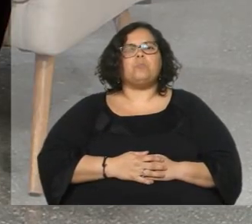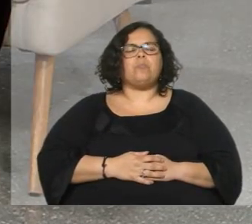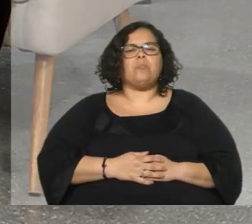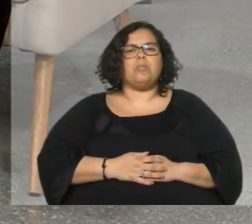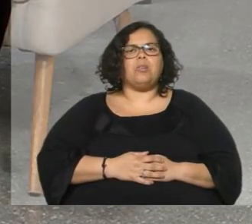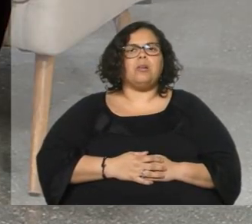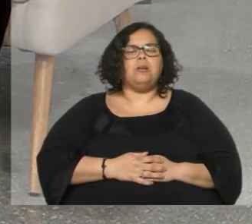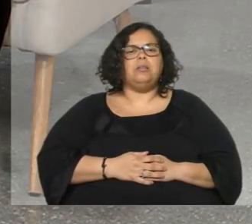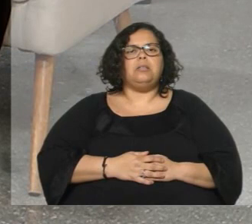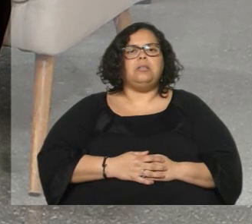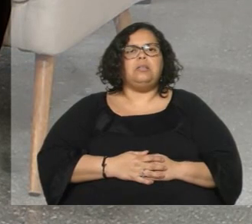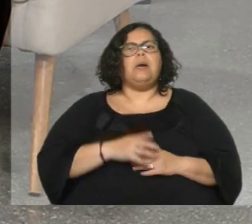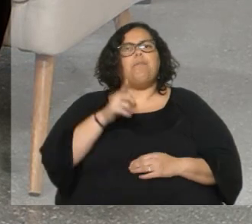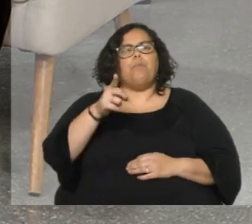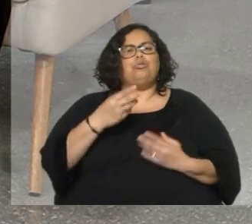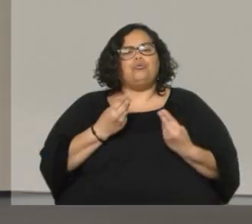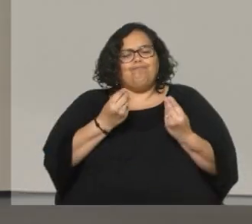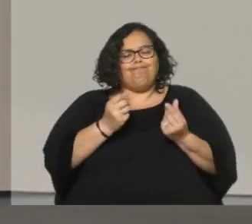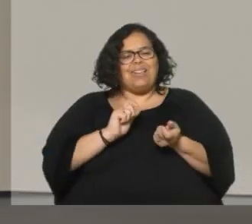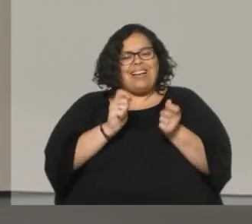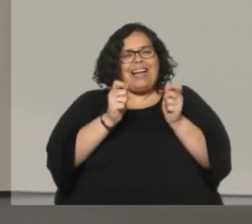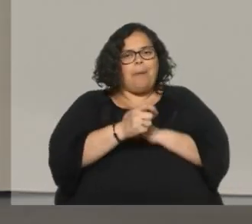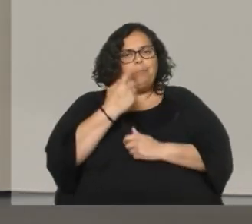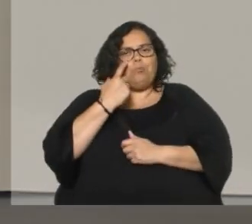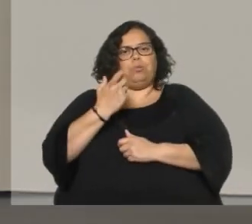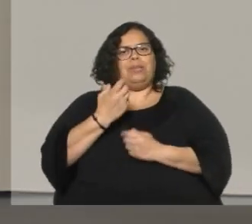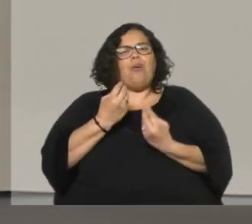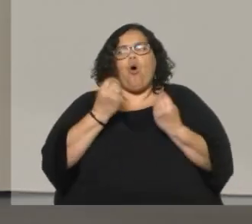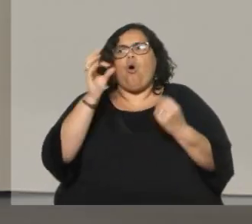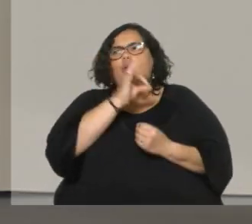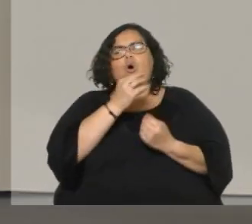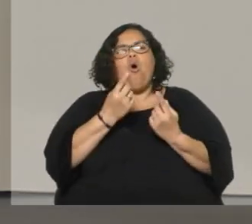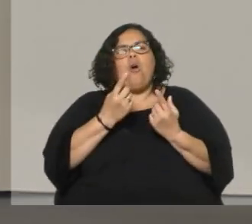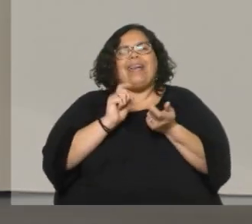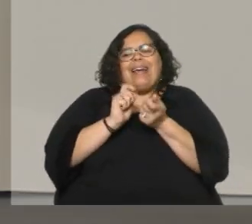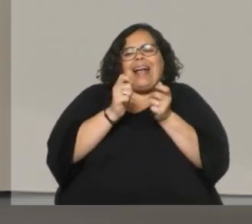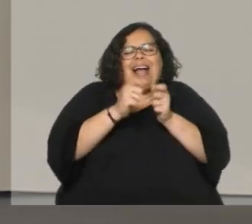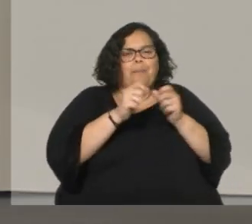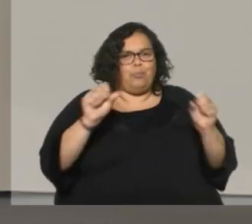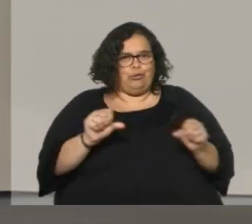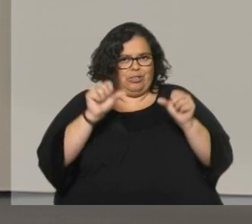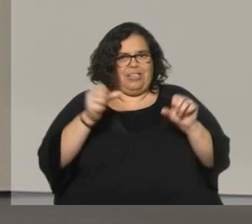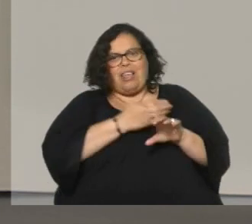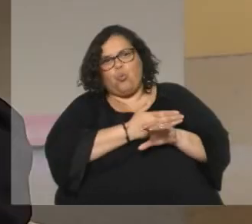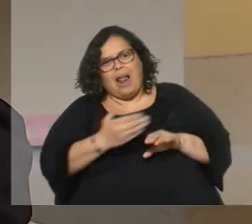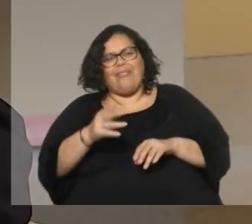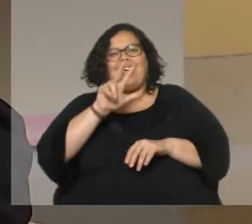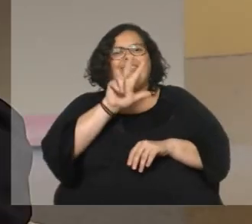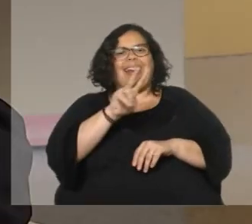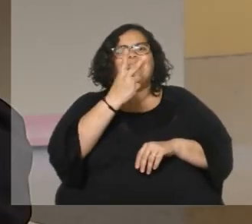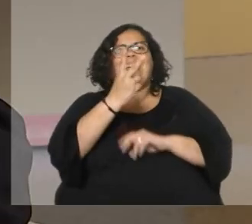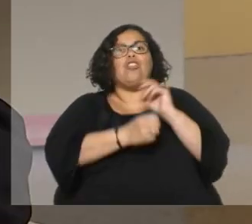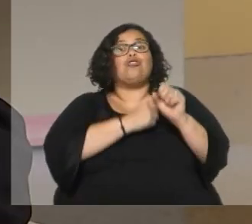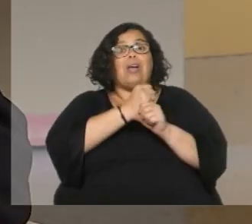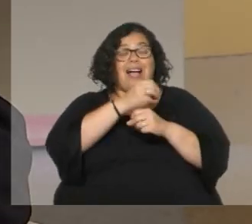¿qué cambios notaste y qué cambios debiste hacer en esos 32 años pongamos de Telemundo? y yo creo que